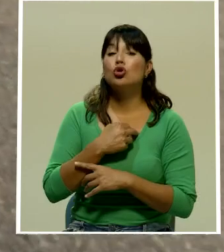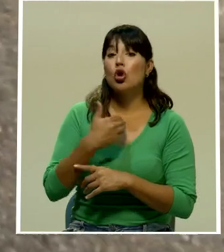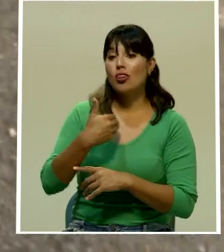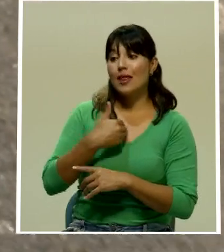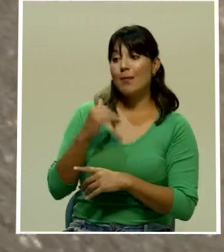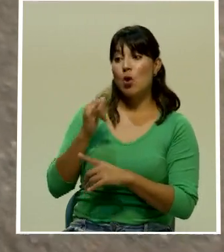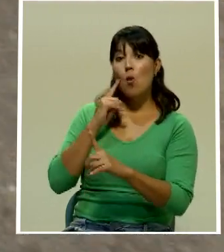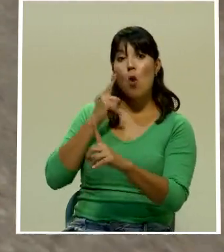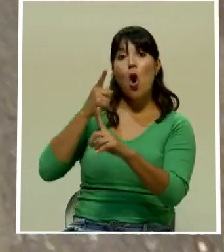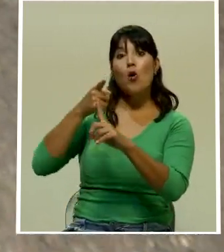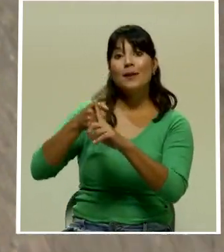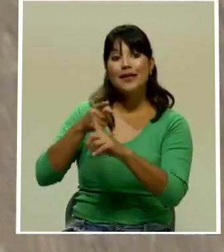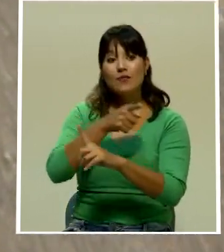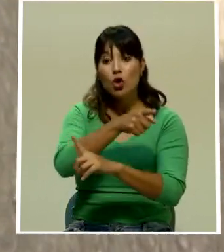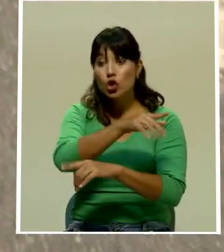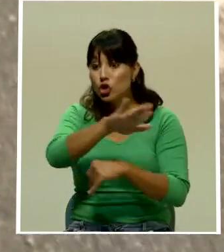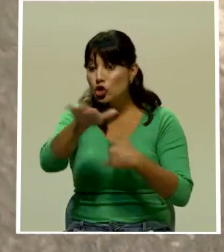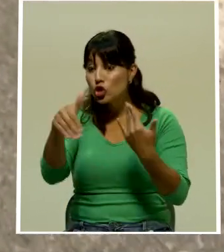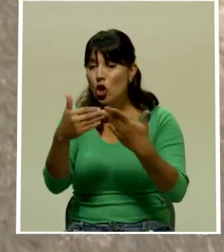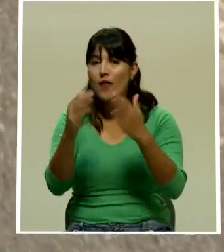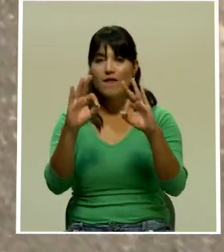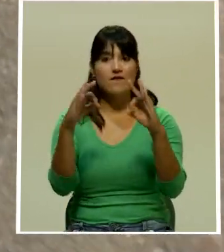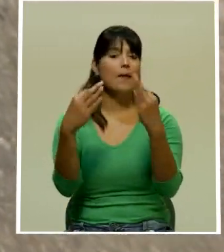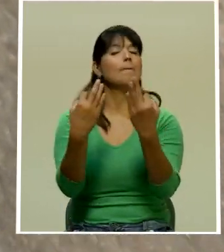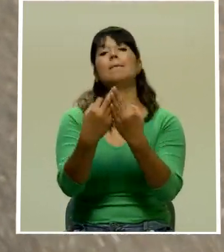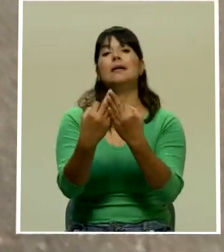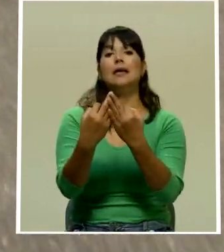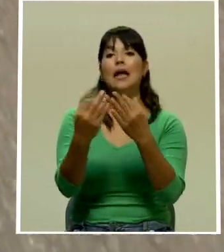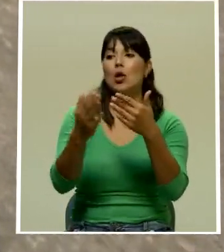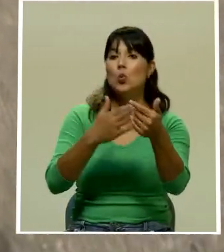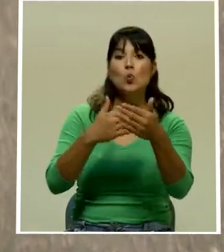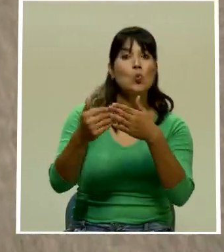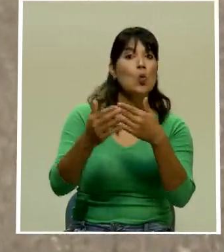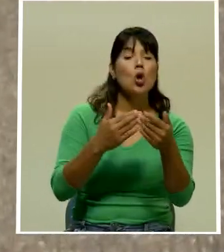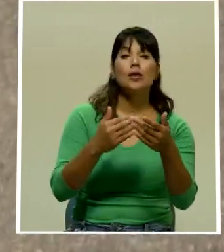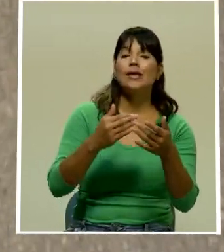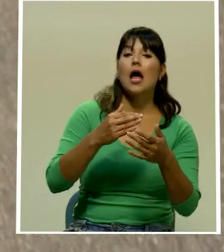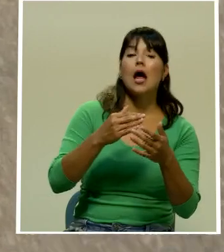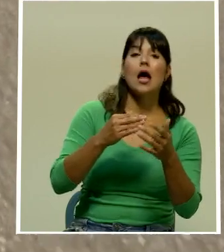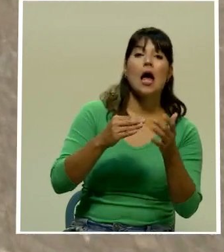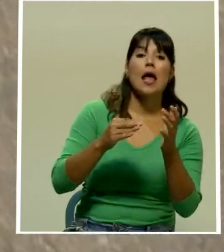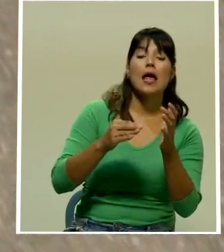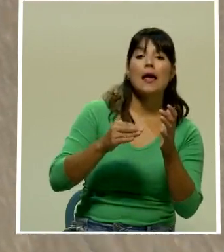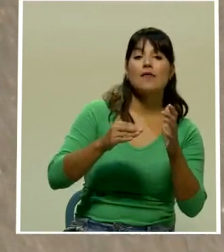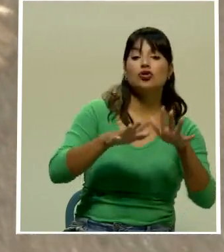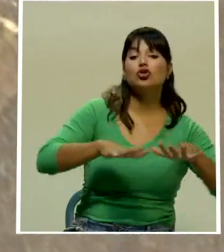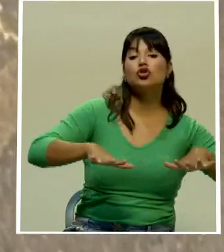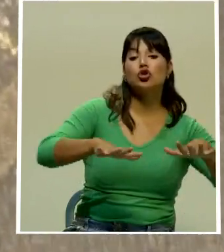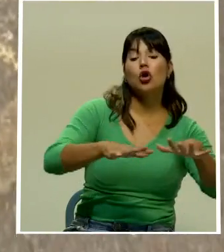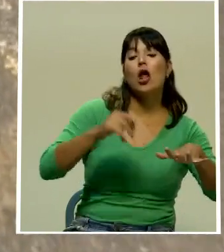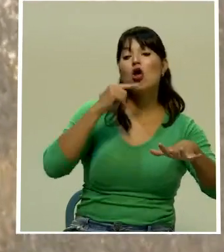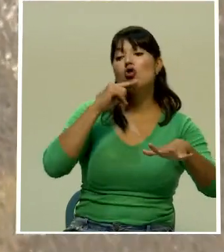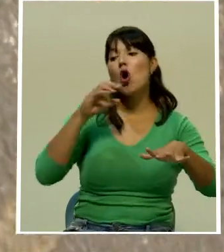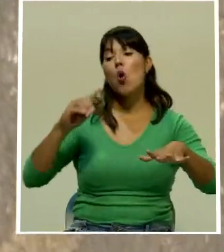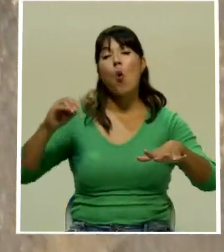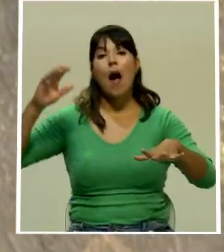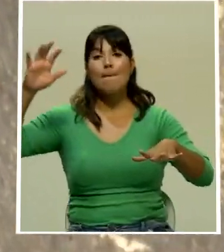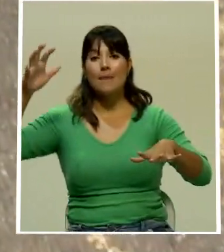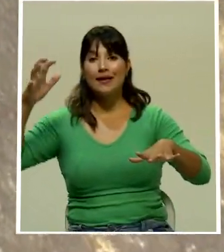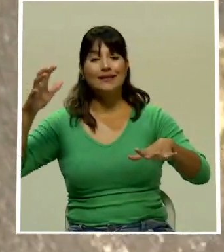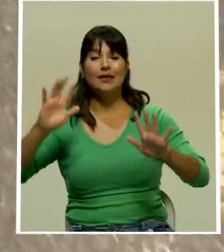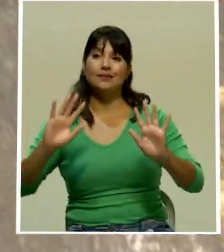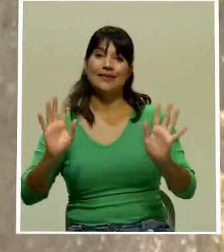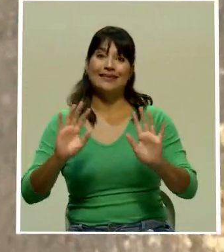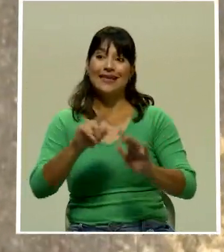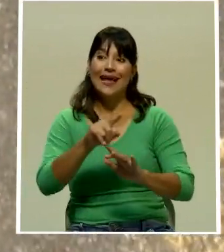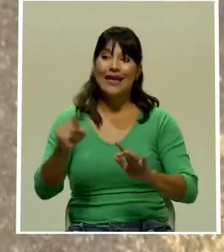estas familias porque todas ya habían cancelado sus préstamos con la Mutual Alajuela y el Banco Popular ya